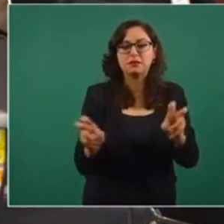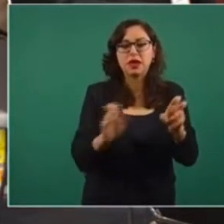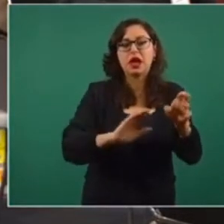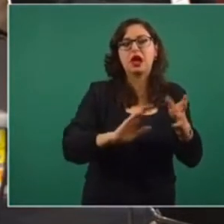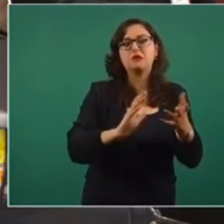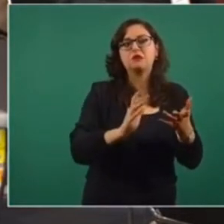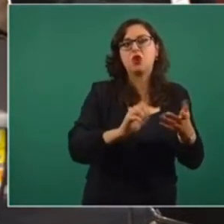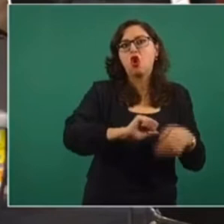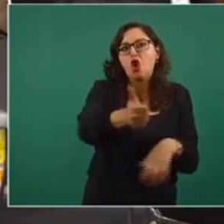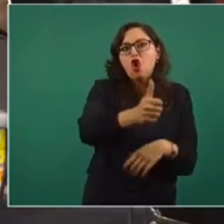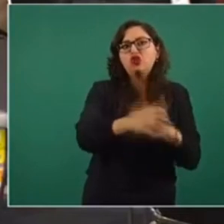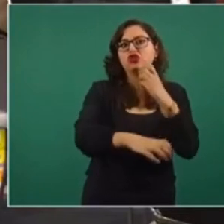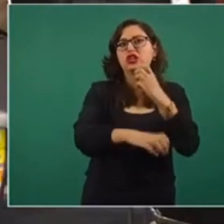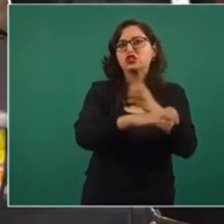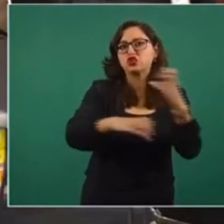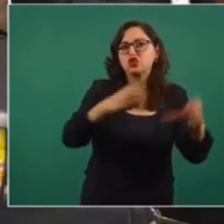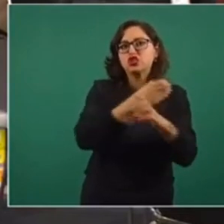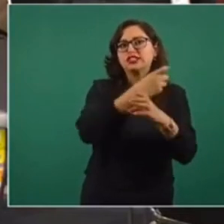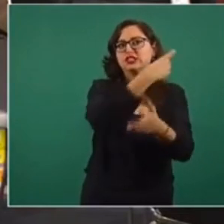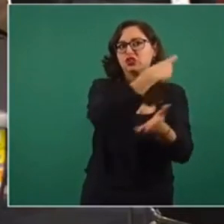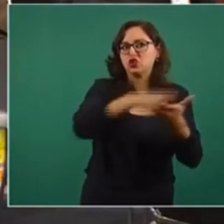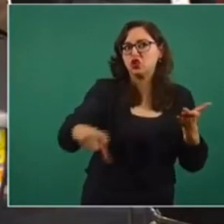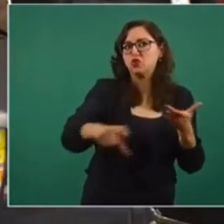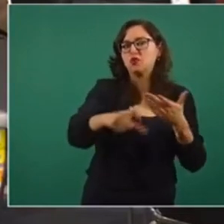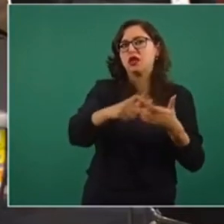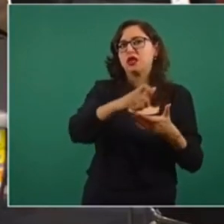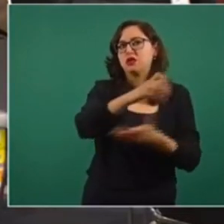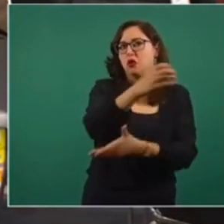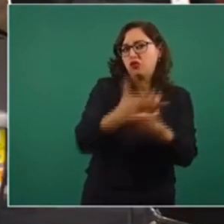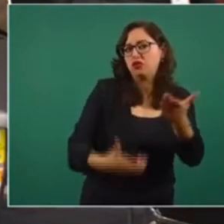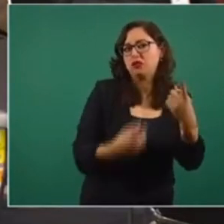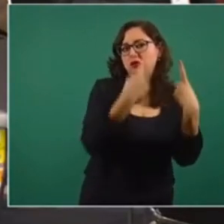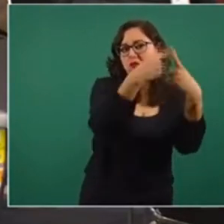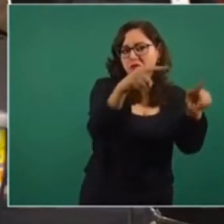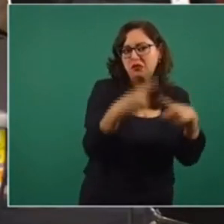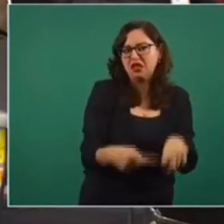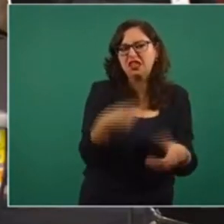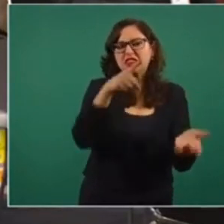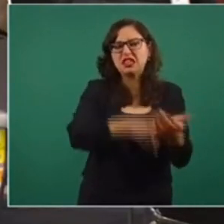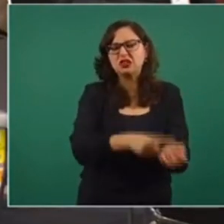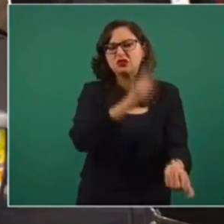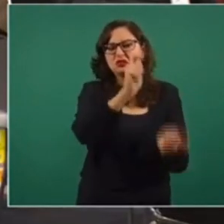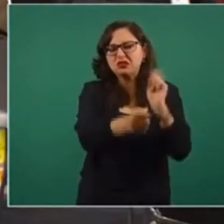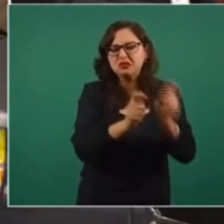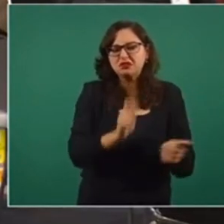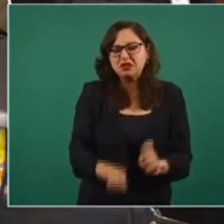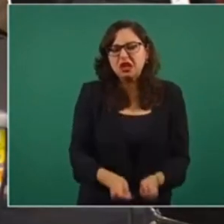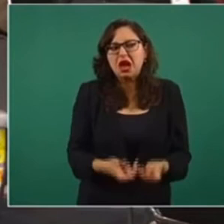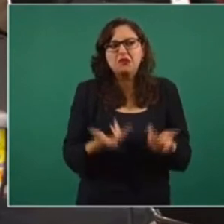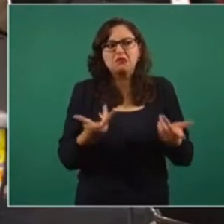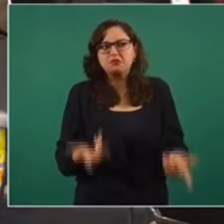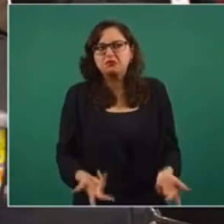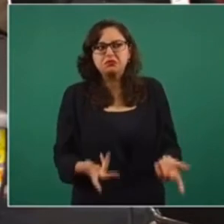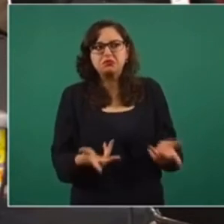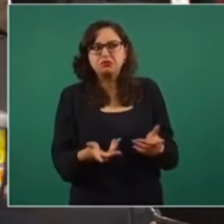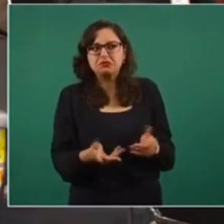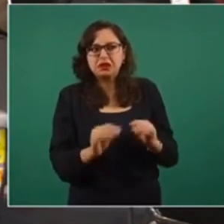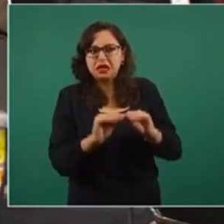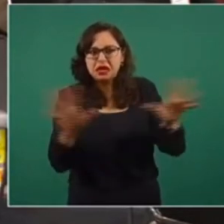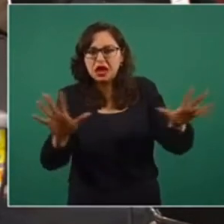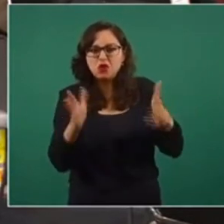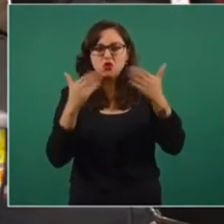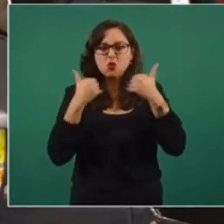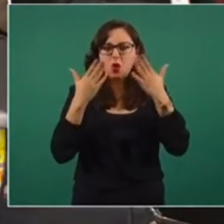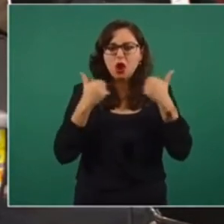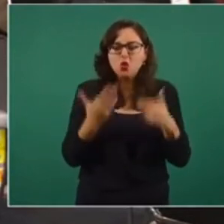necesariamente hubiera una especificación de en qué se gastó o cómo se gastó. Me gustaría conocer su opinión sobre este